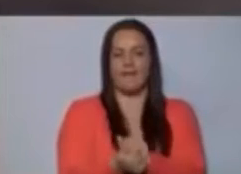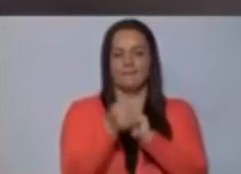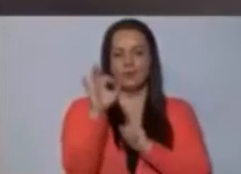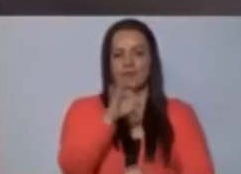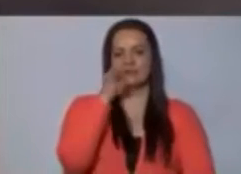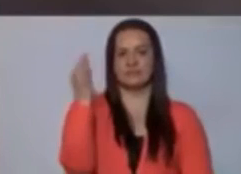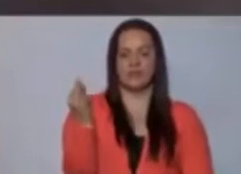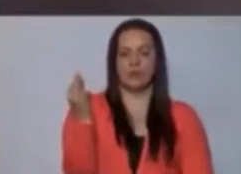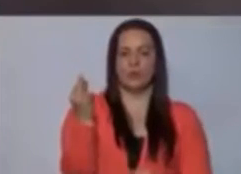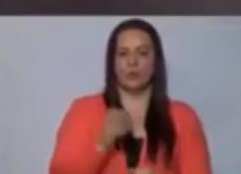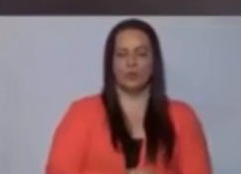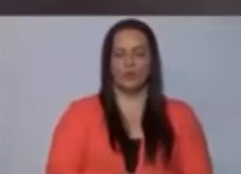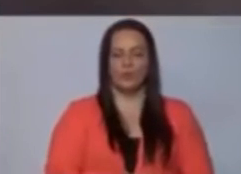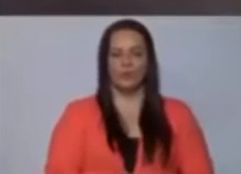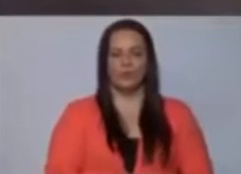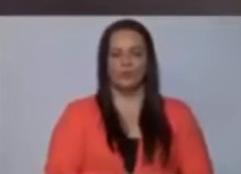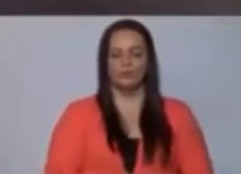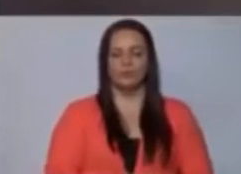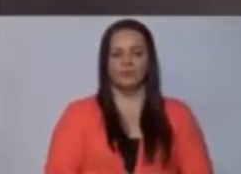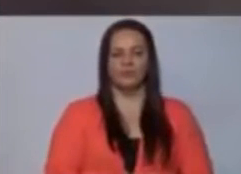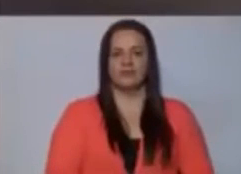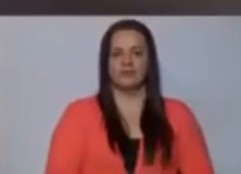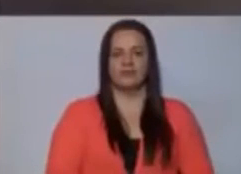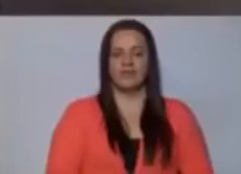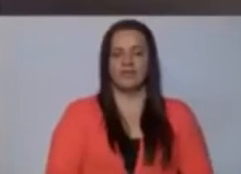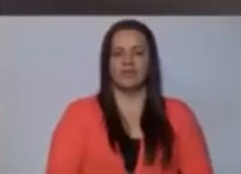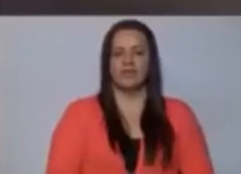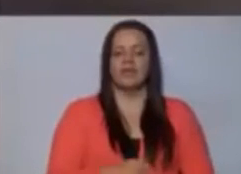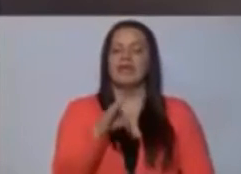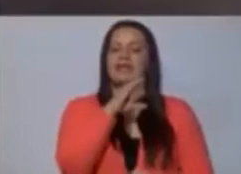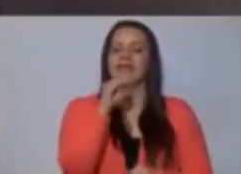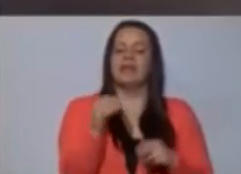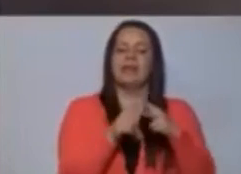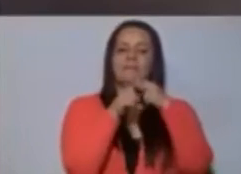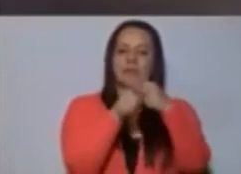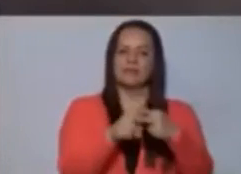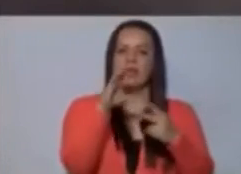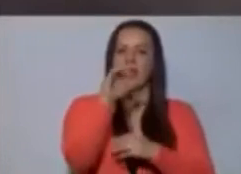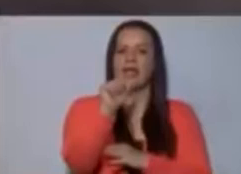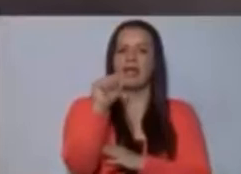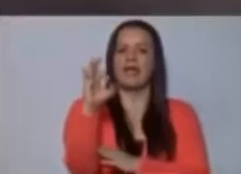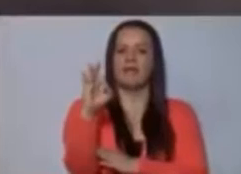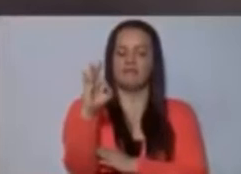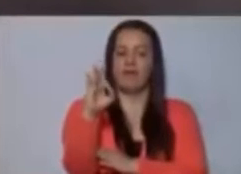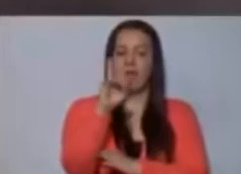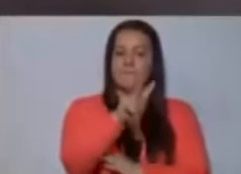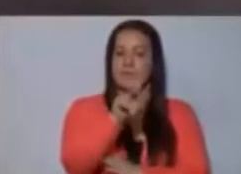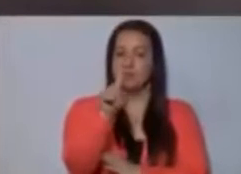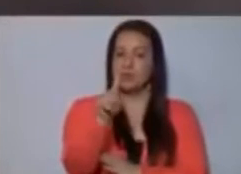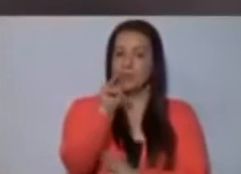del préstato de la CAF, 21 de marzo.